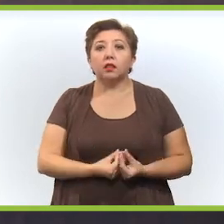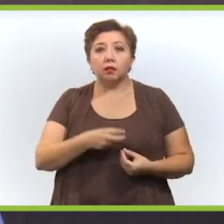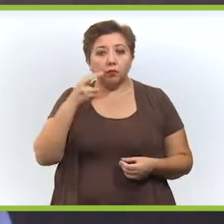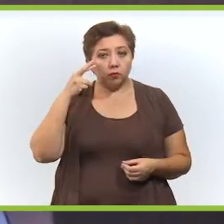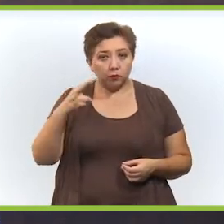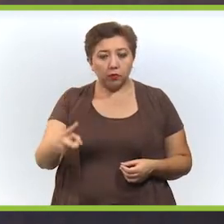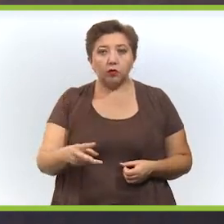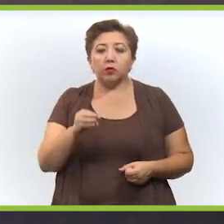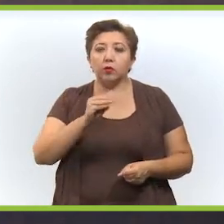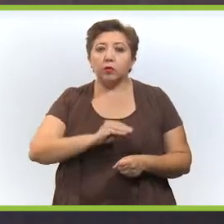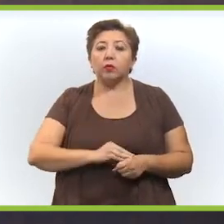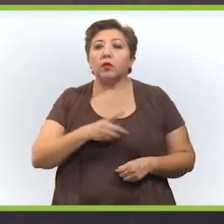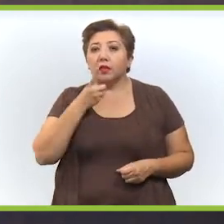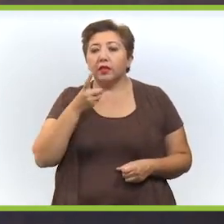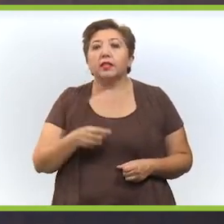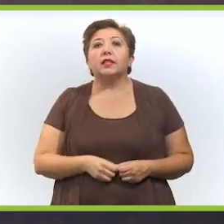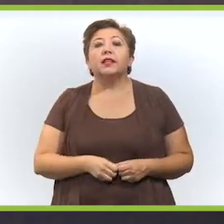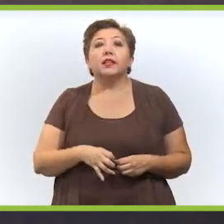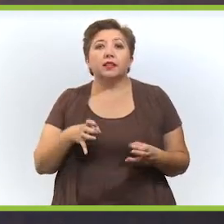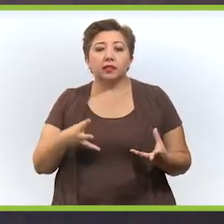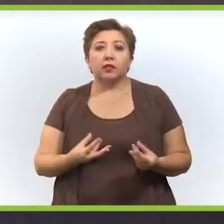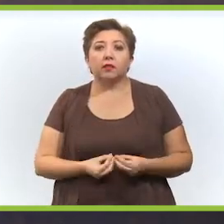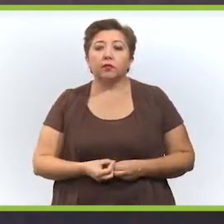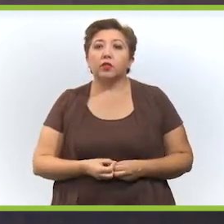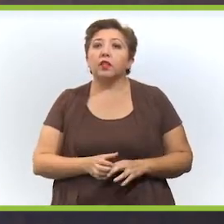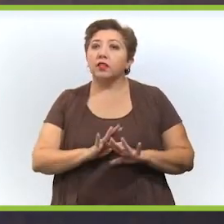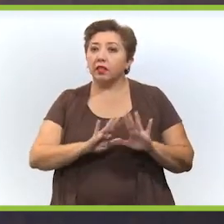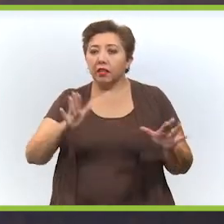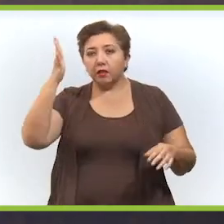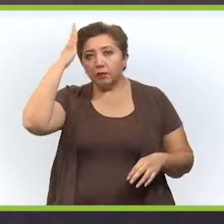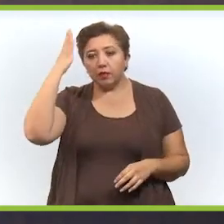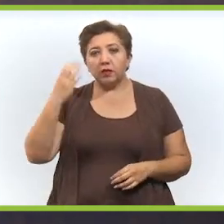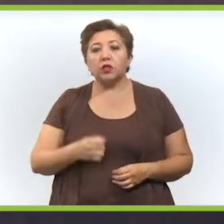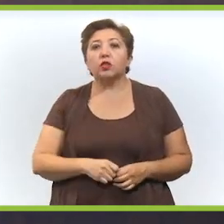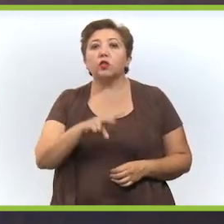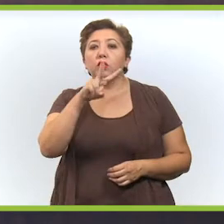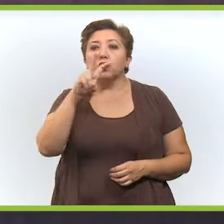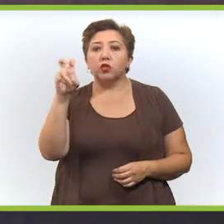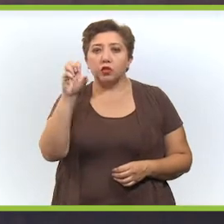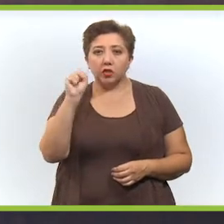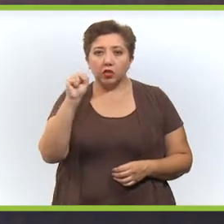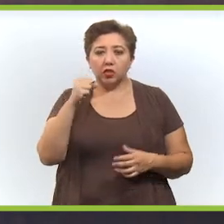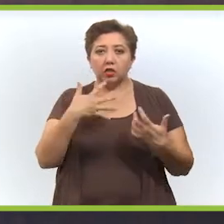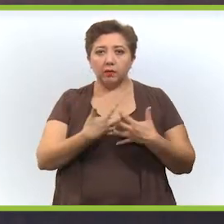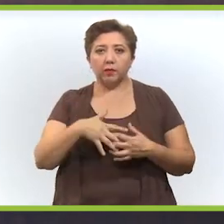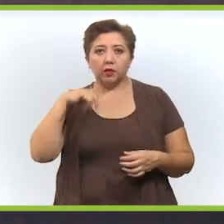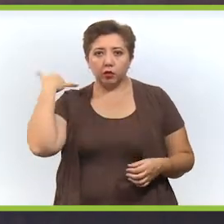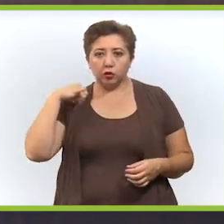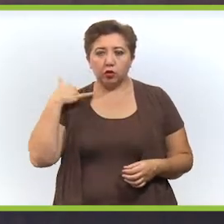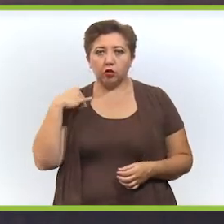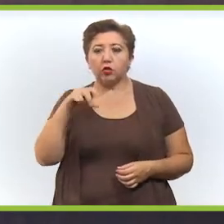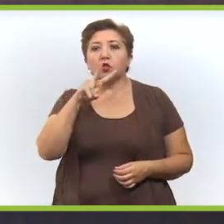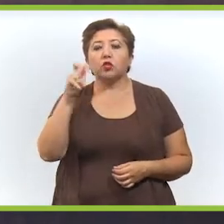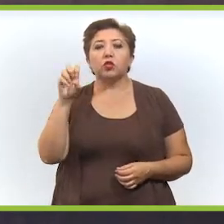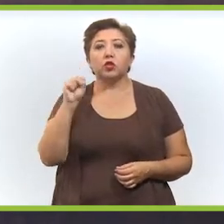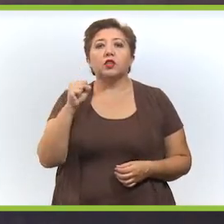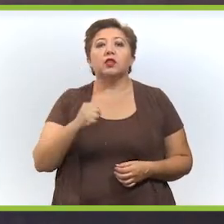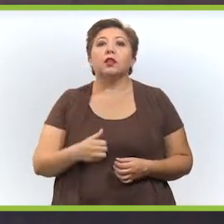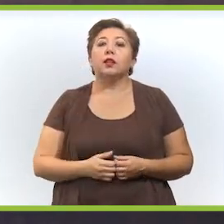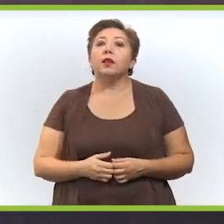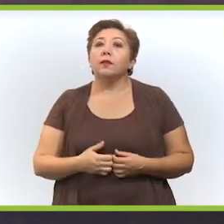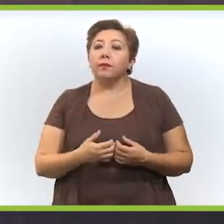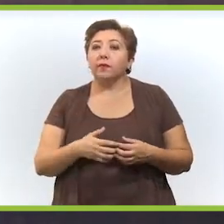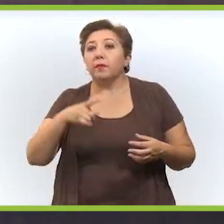estábamos viendo, pues que se instalara Amazon acá y que los estábamos convenciendo, ya capacitamos a 260 empresas yucatecas, 260